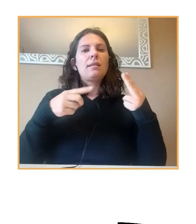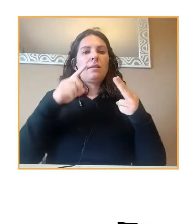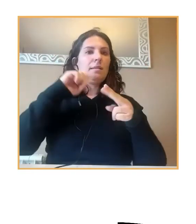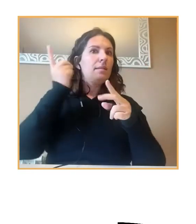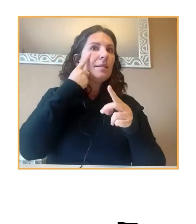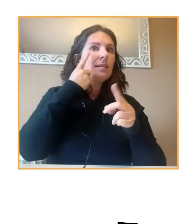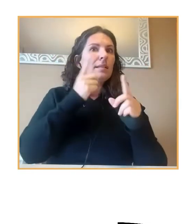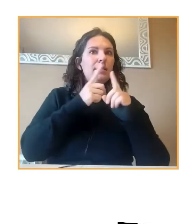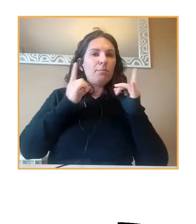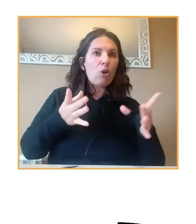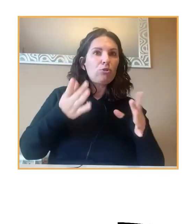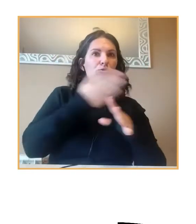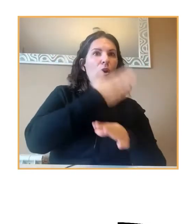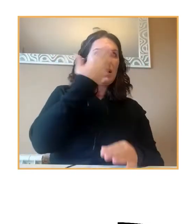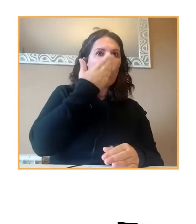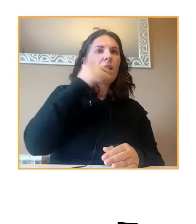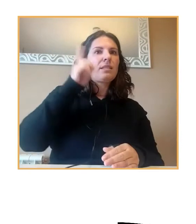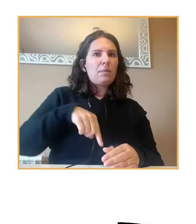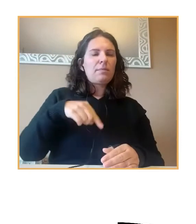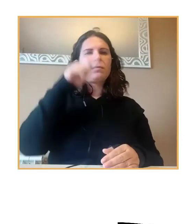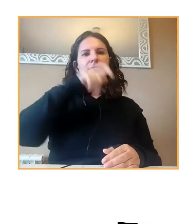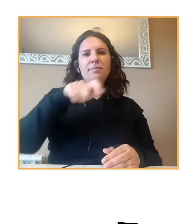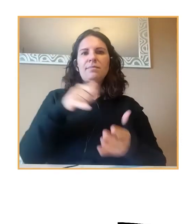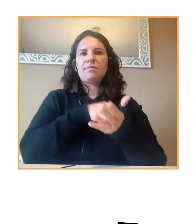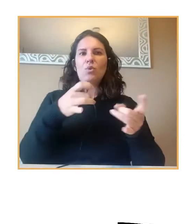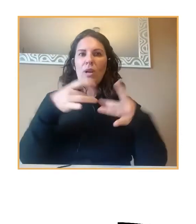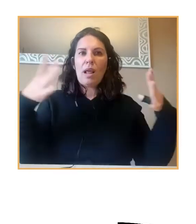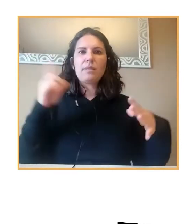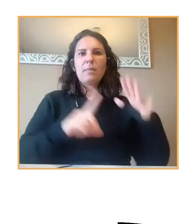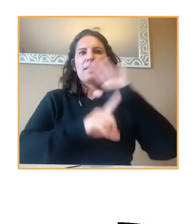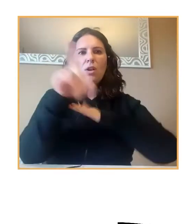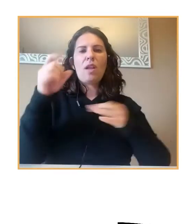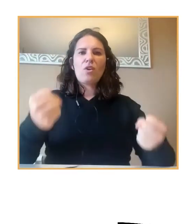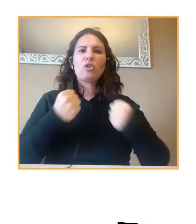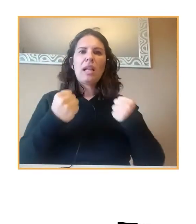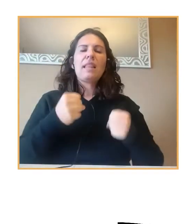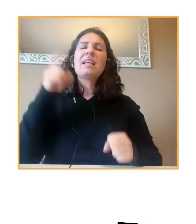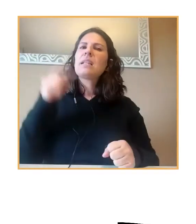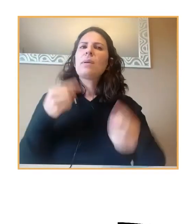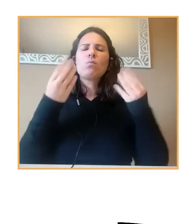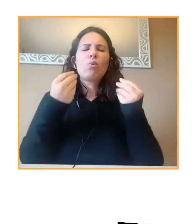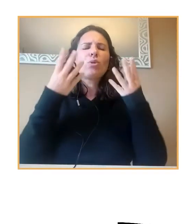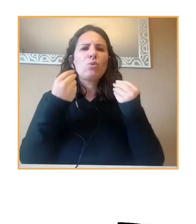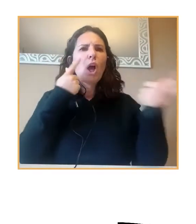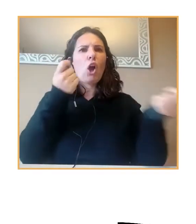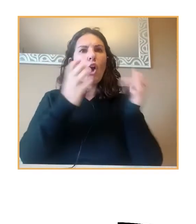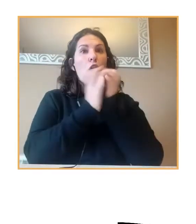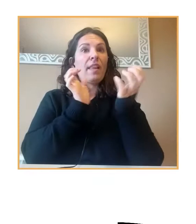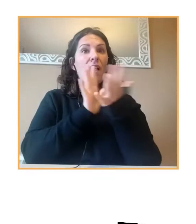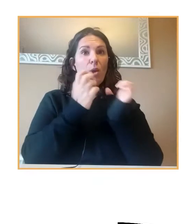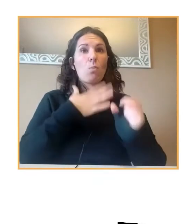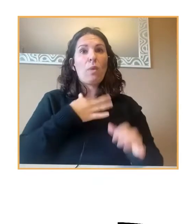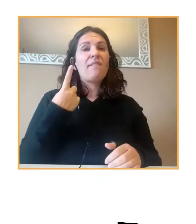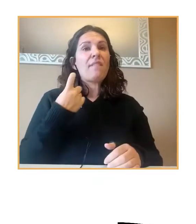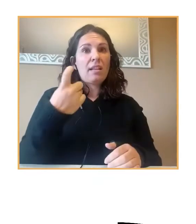escuelas para personas vulnerables y desarrollar fortalezas y mucha coordinación que puede estar faltando ¿se puede